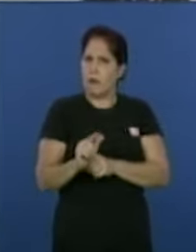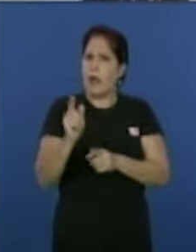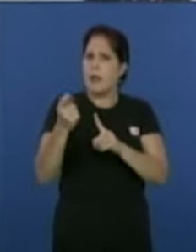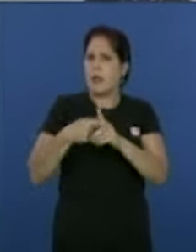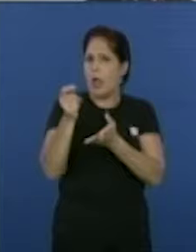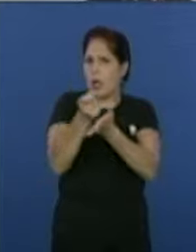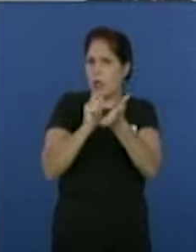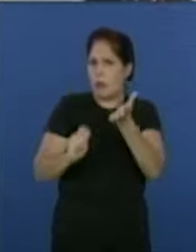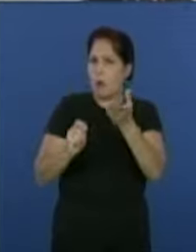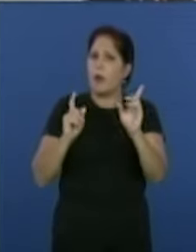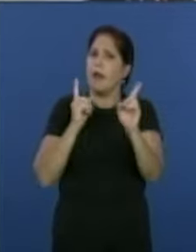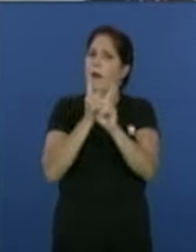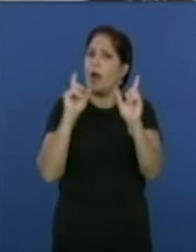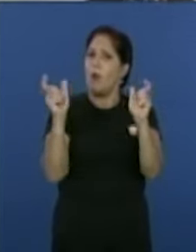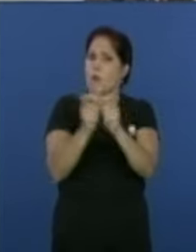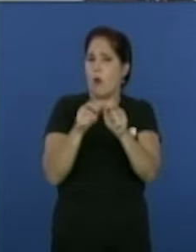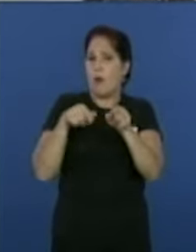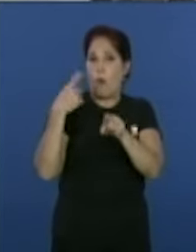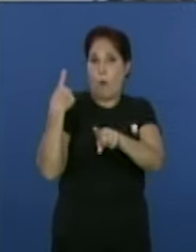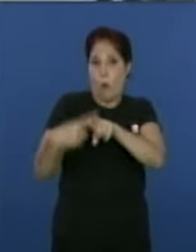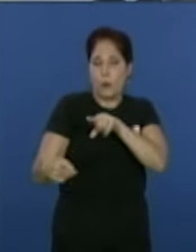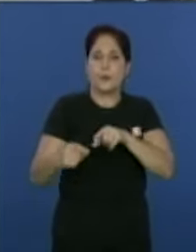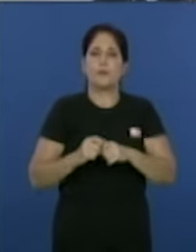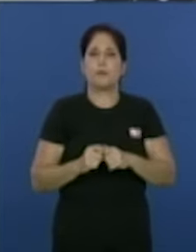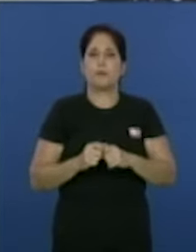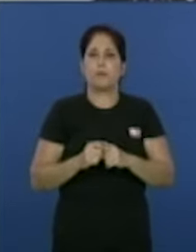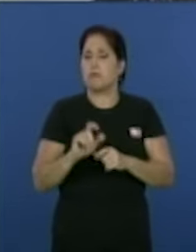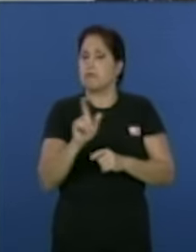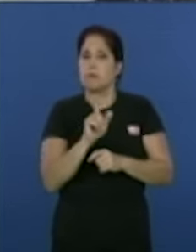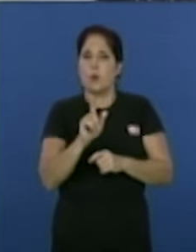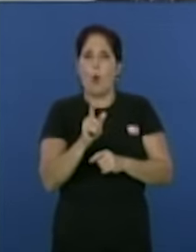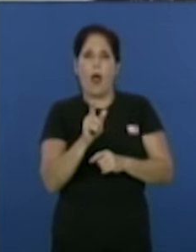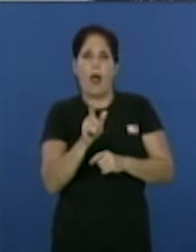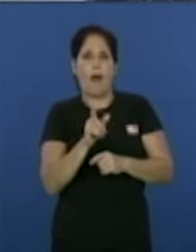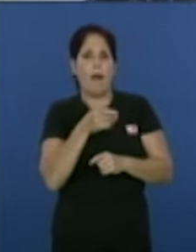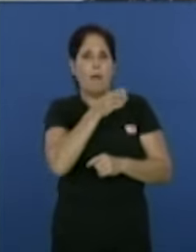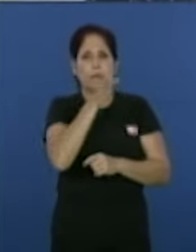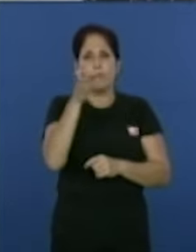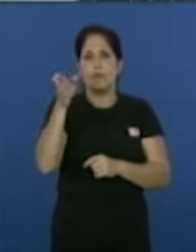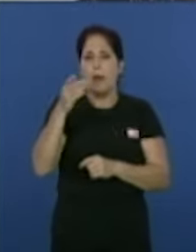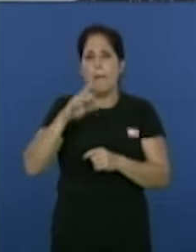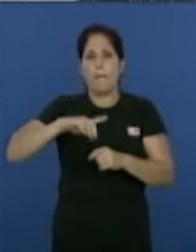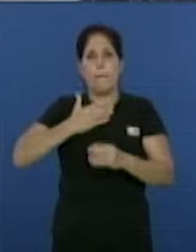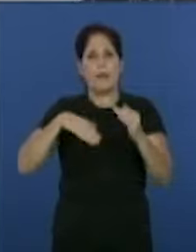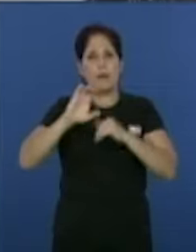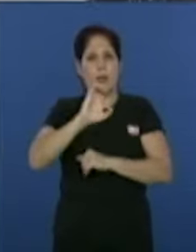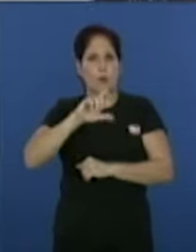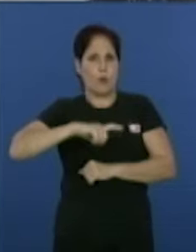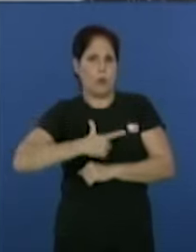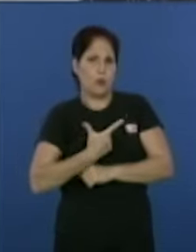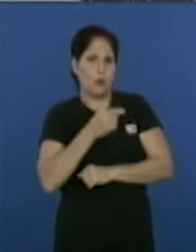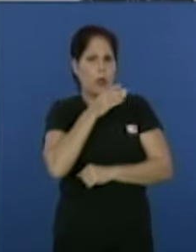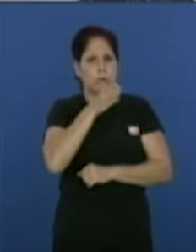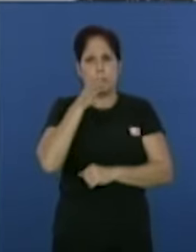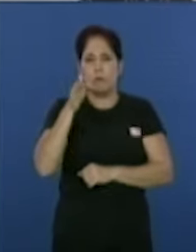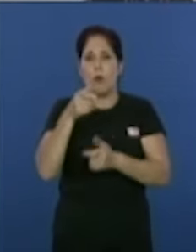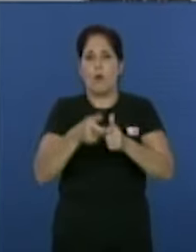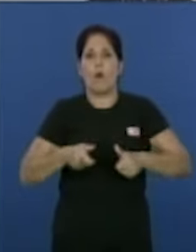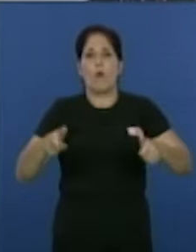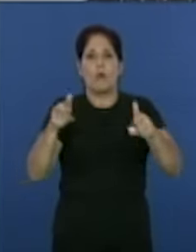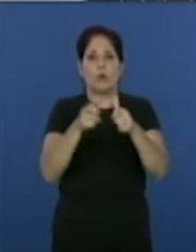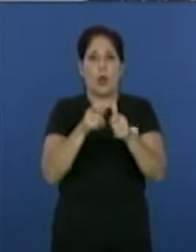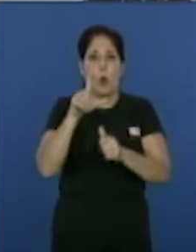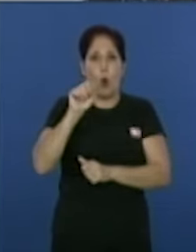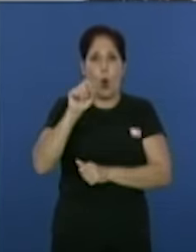escritores del territorio además tenemos la expedición cultural por parte del Ministerio de Cultura el día 6 en el Consejo de